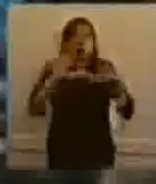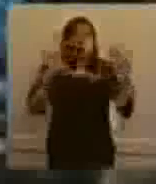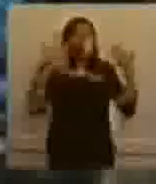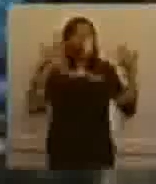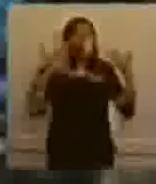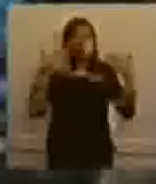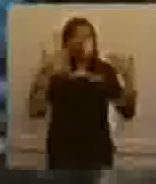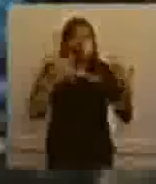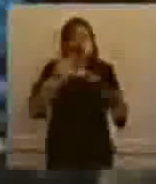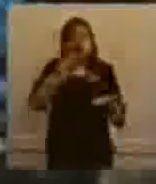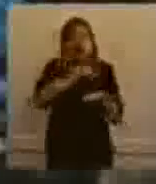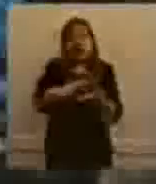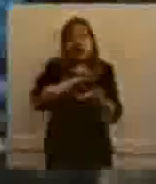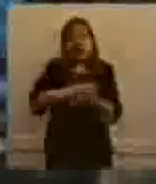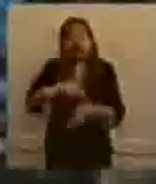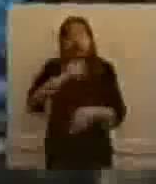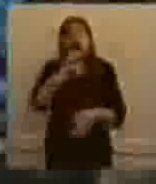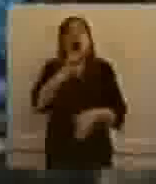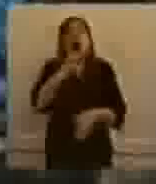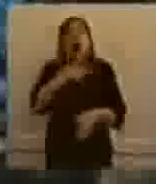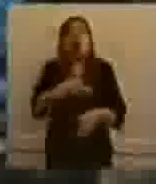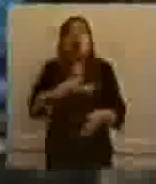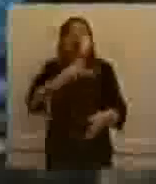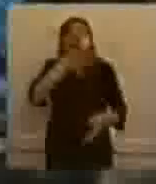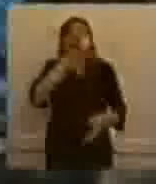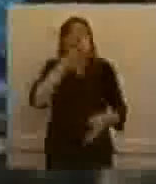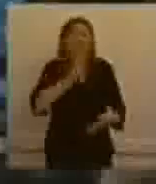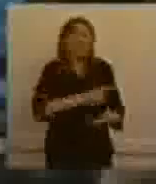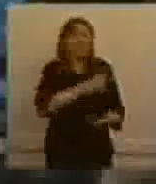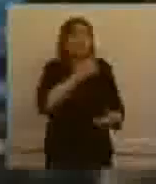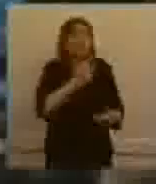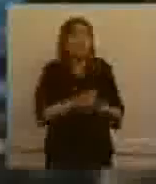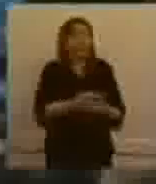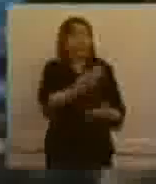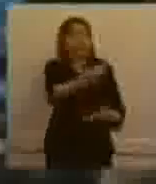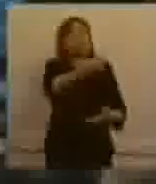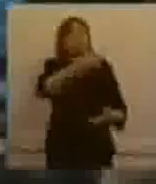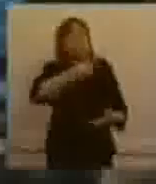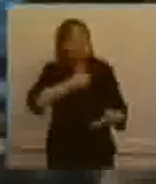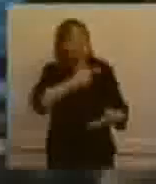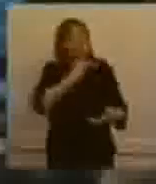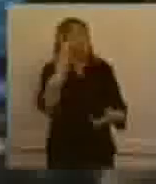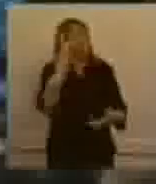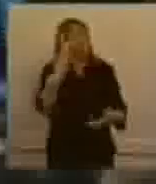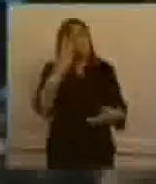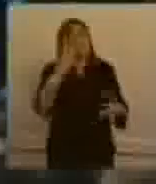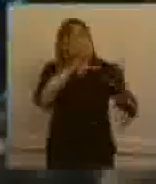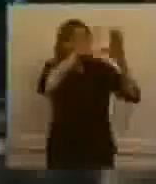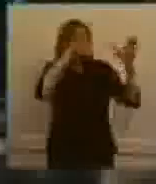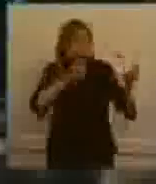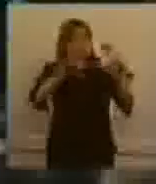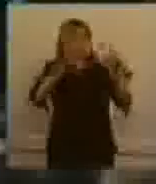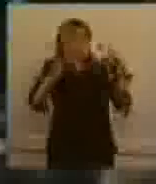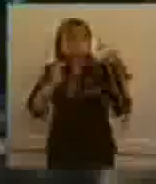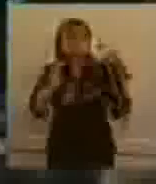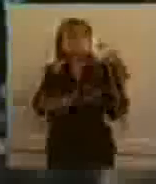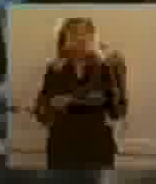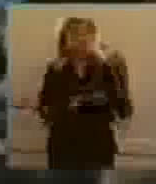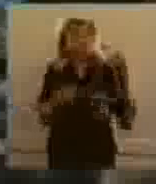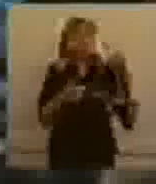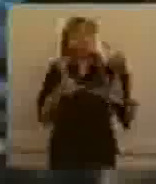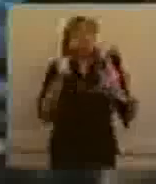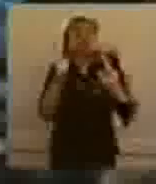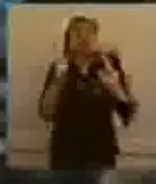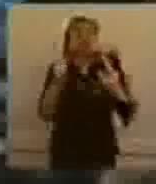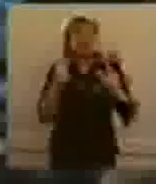precisamente el agua potable. Por eso nos pidieron dos y llevamos seis en un despliegue importante, también estuvo allí Sergio